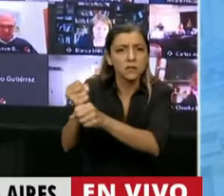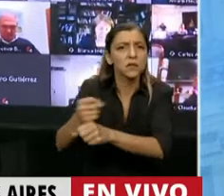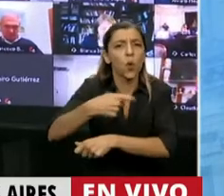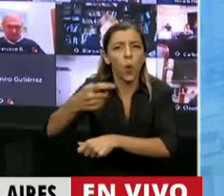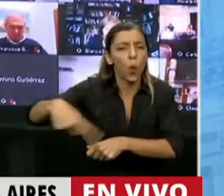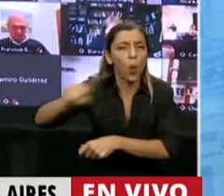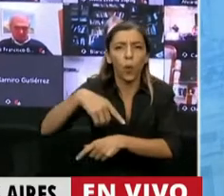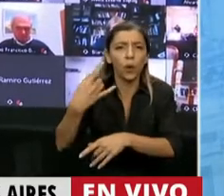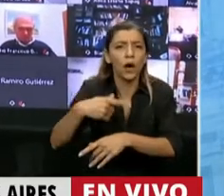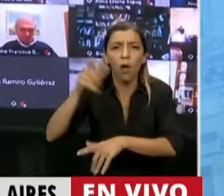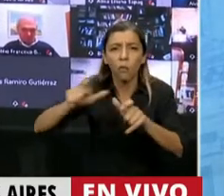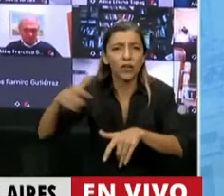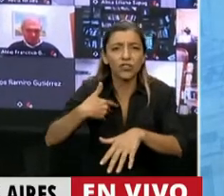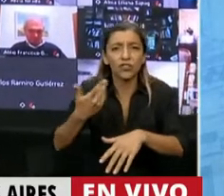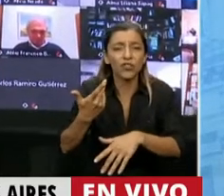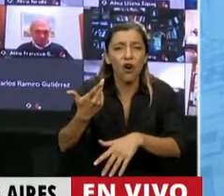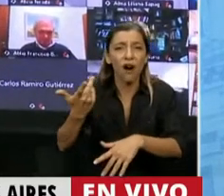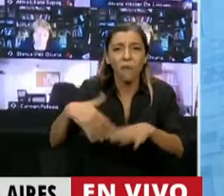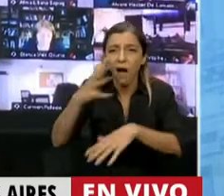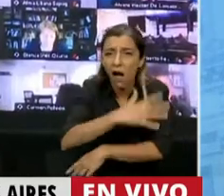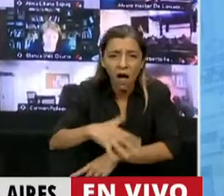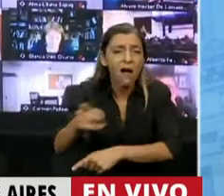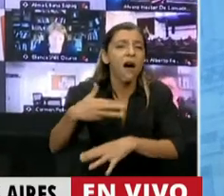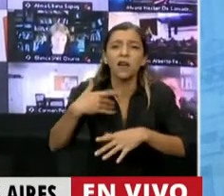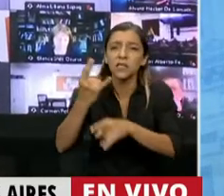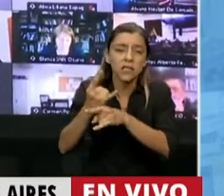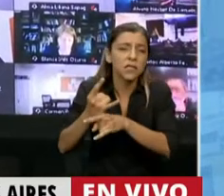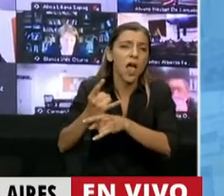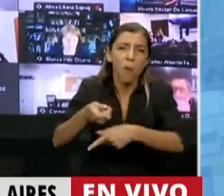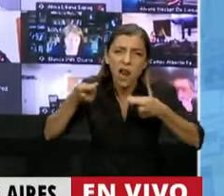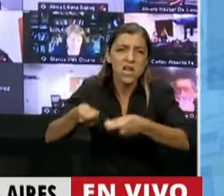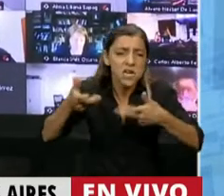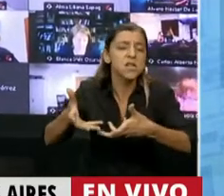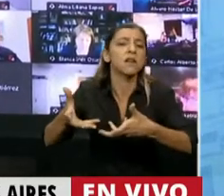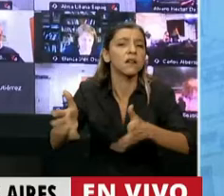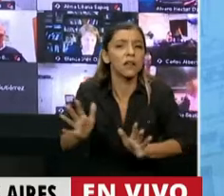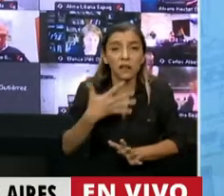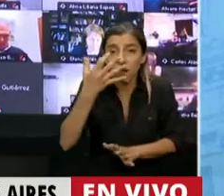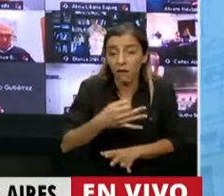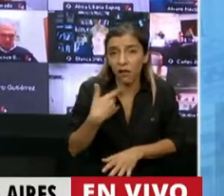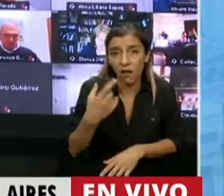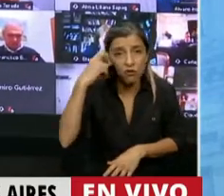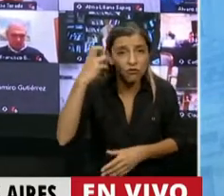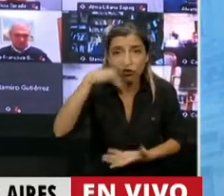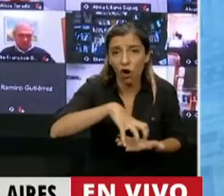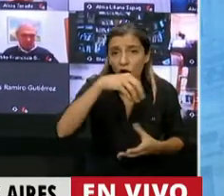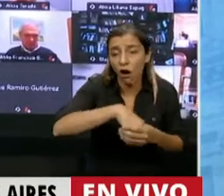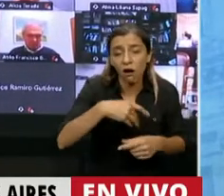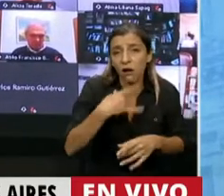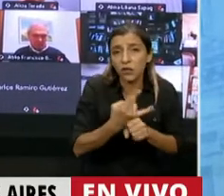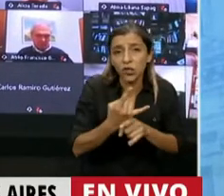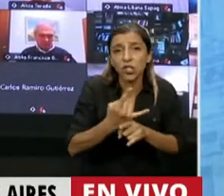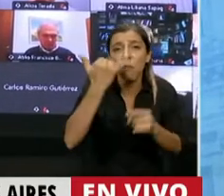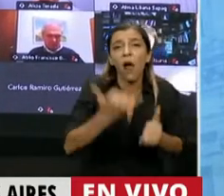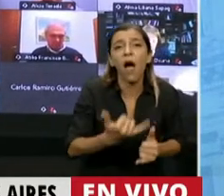tienen y en este Congreso las medidas que se adoptan son todas para sostener el pacto con el FMI